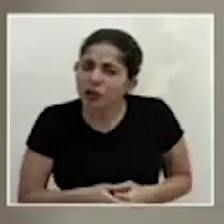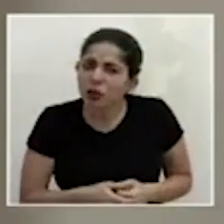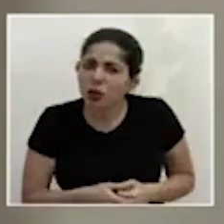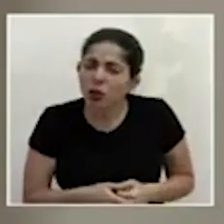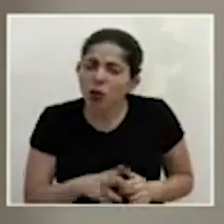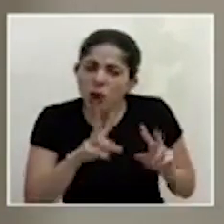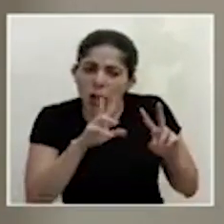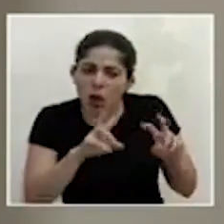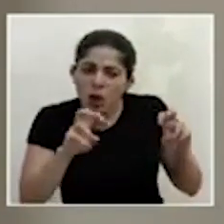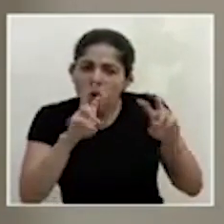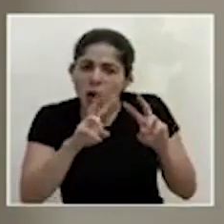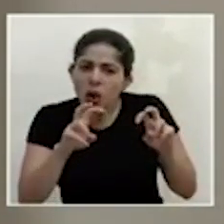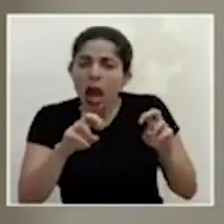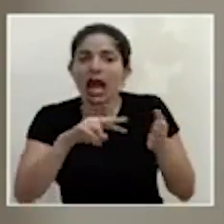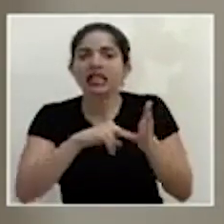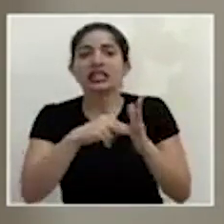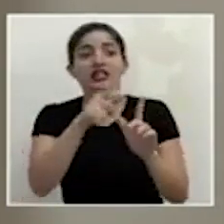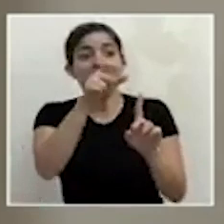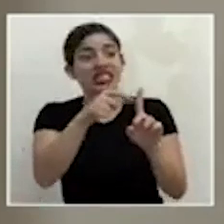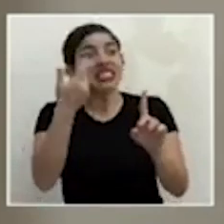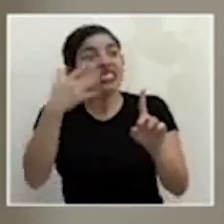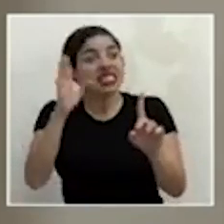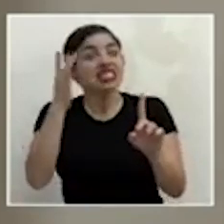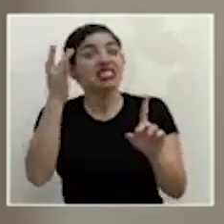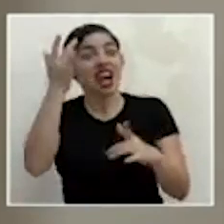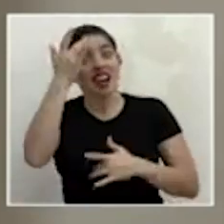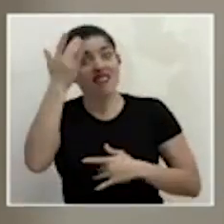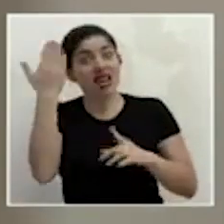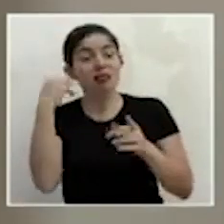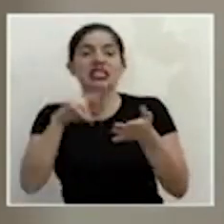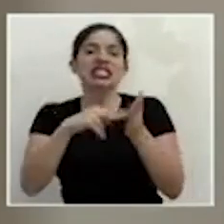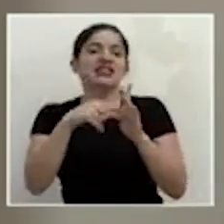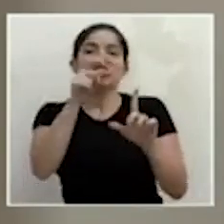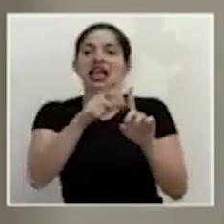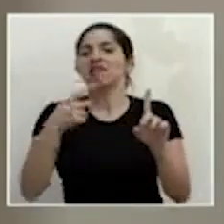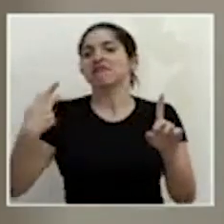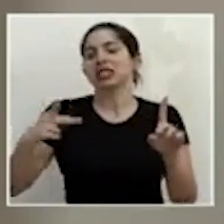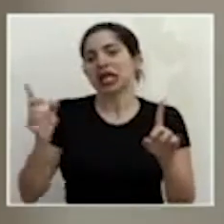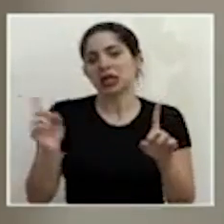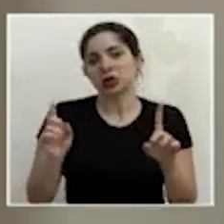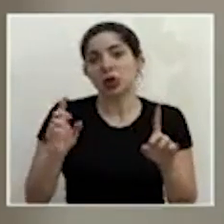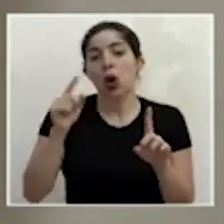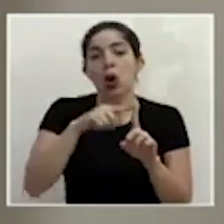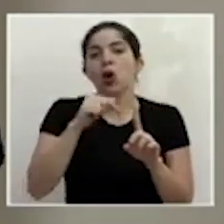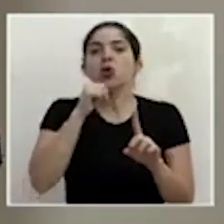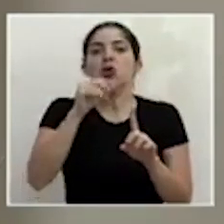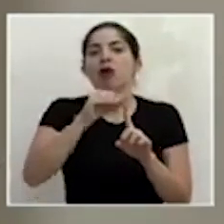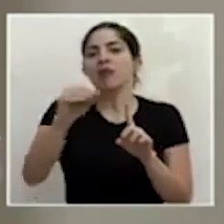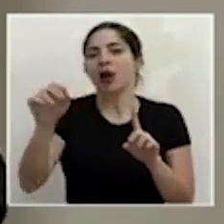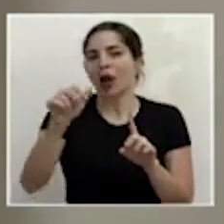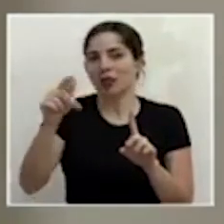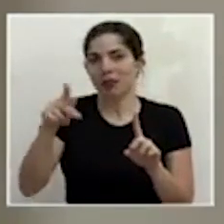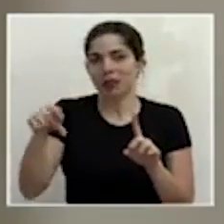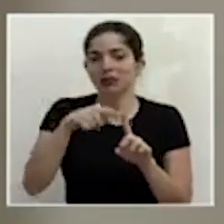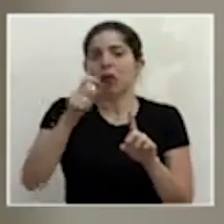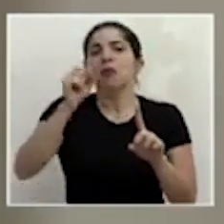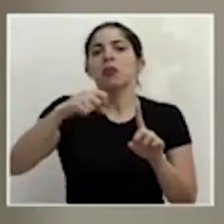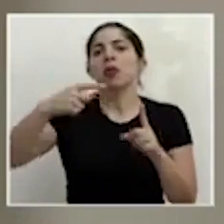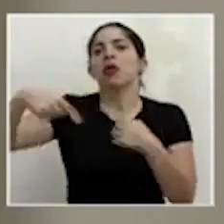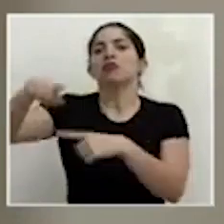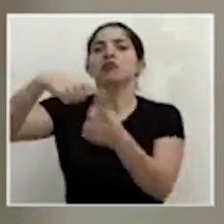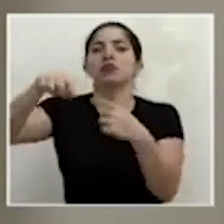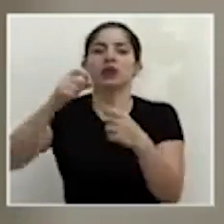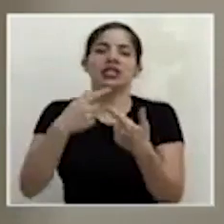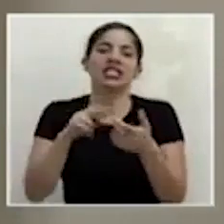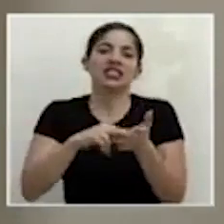debería de no ser un riesgo para ni su propia persona ni para terceros que esa persona esté circulando en la